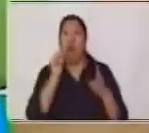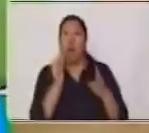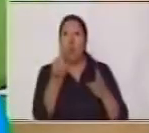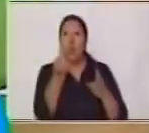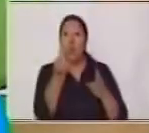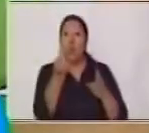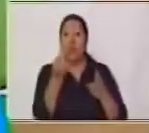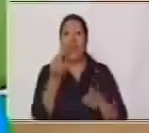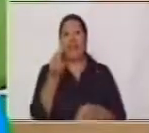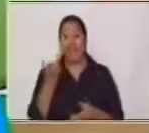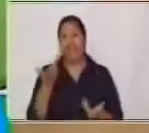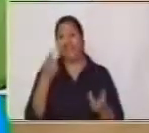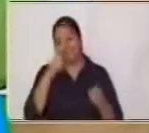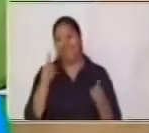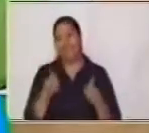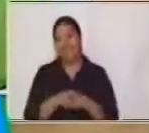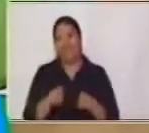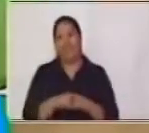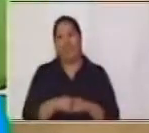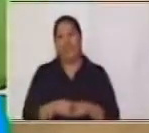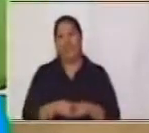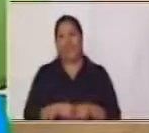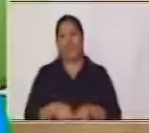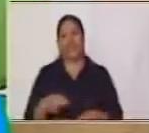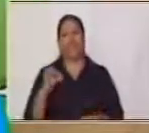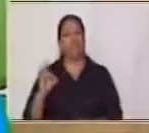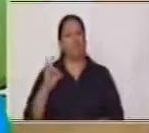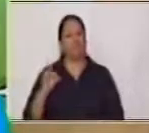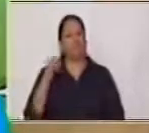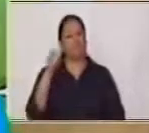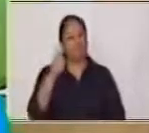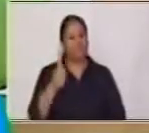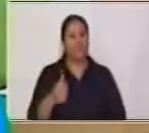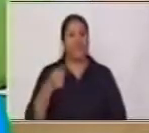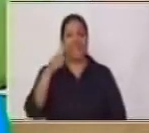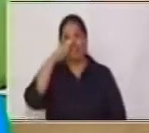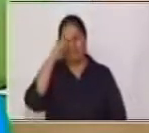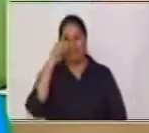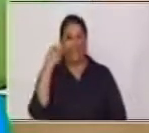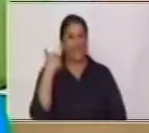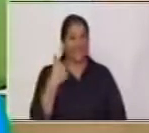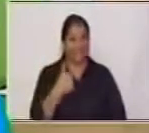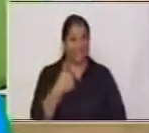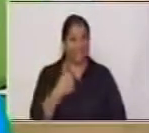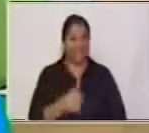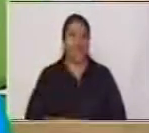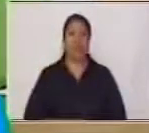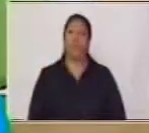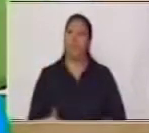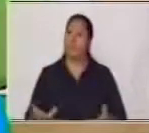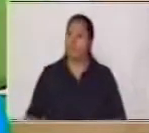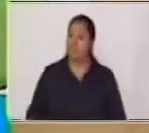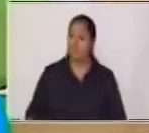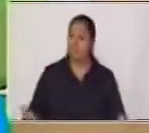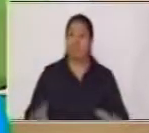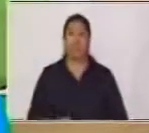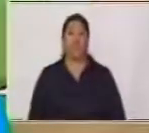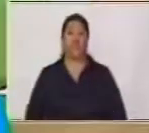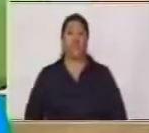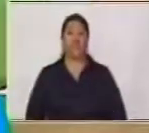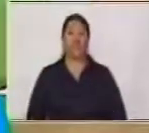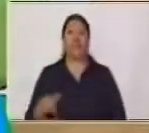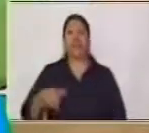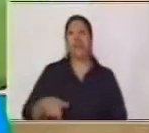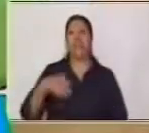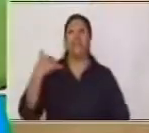Muy bien Excelente Muy bien Estamos trabajando Muy bien Entonces fíjense Que el juego que